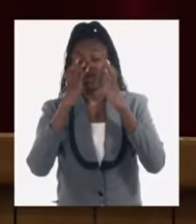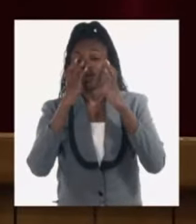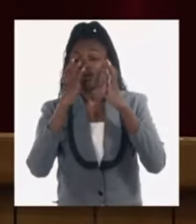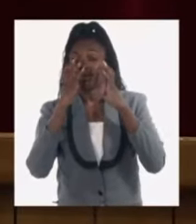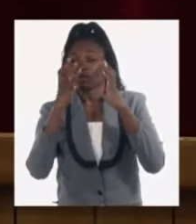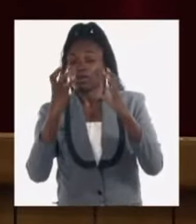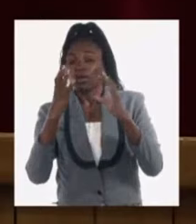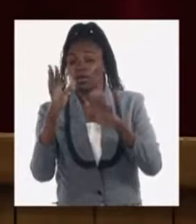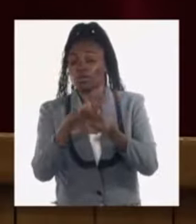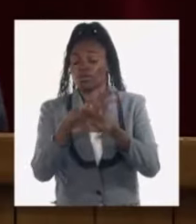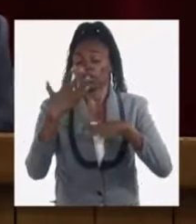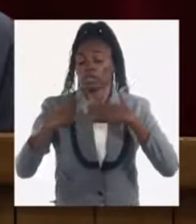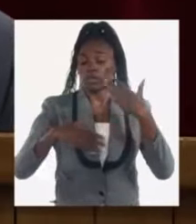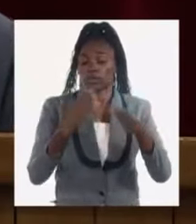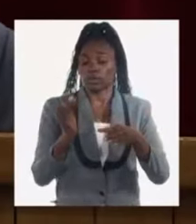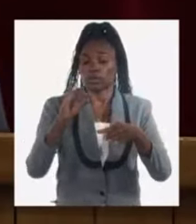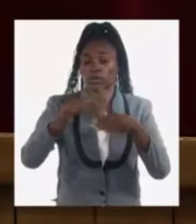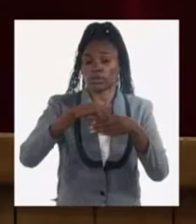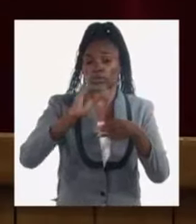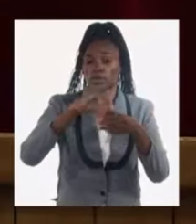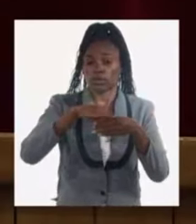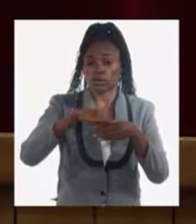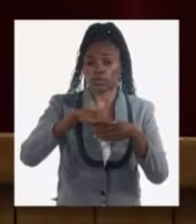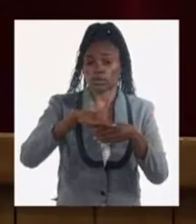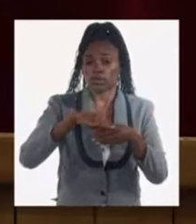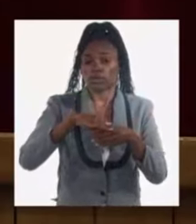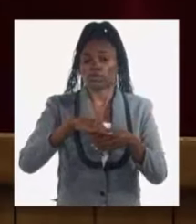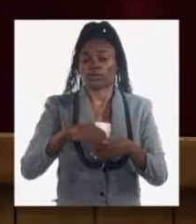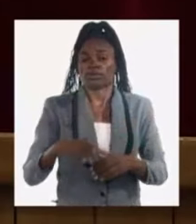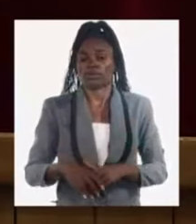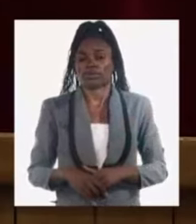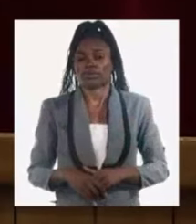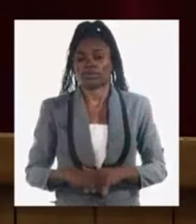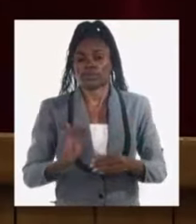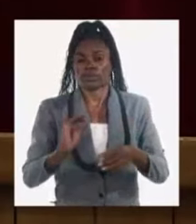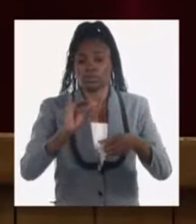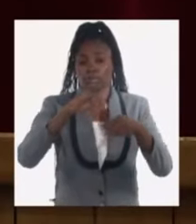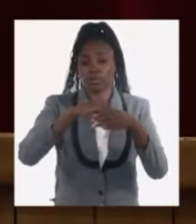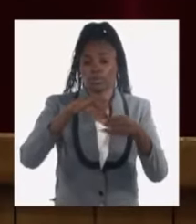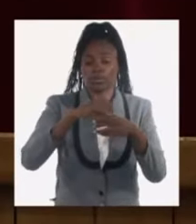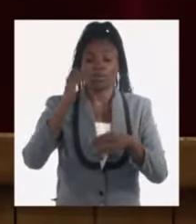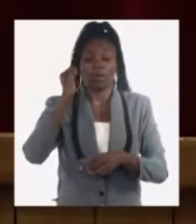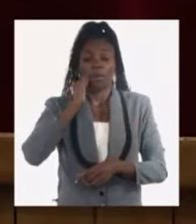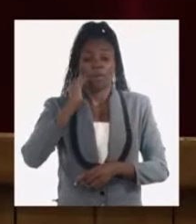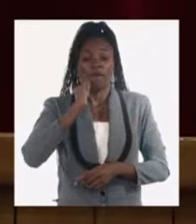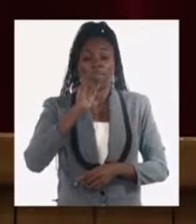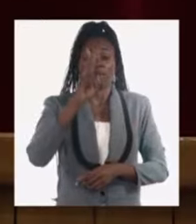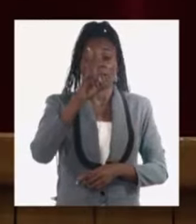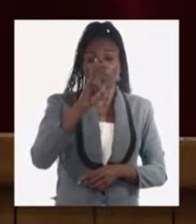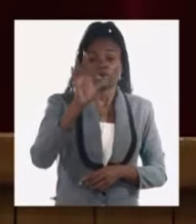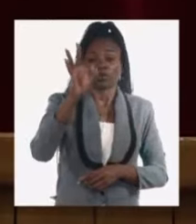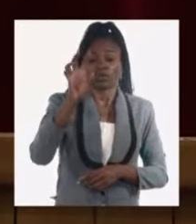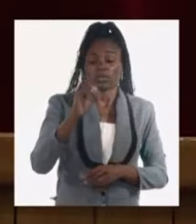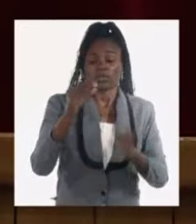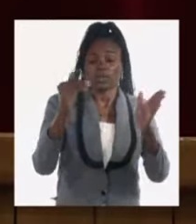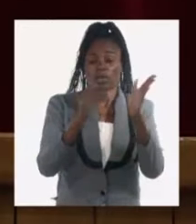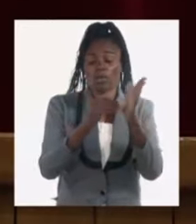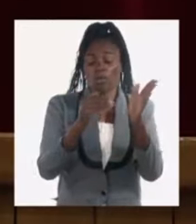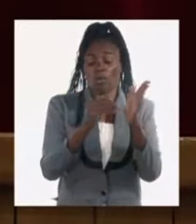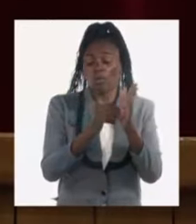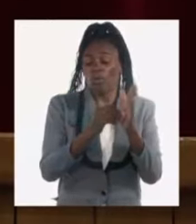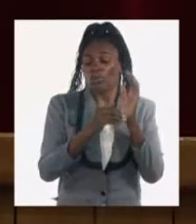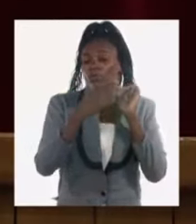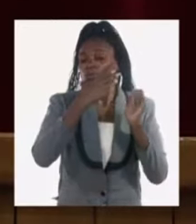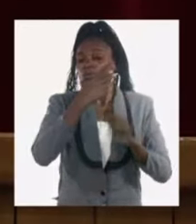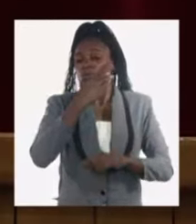niveles de actividad incorporados también ya en el plan de la economía en la incorporación de más de 230 jóvenes talentos en proyectos que ejecutan las